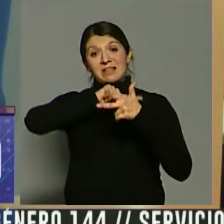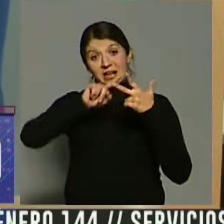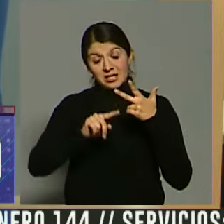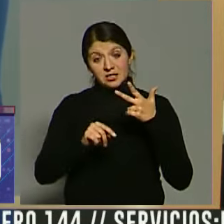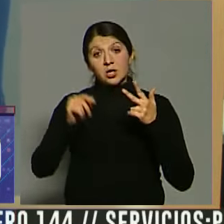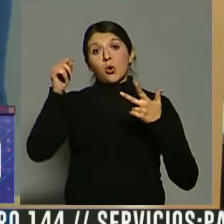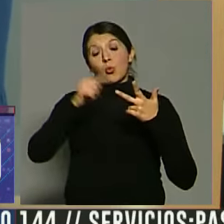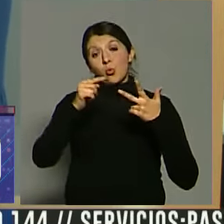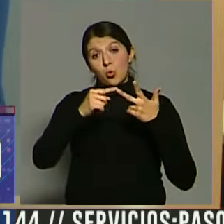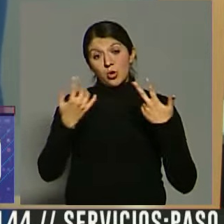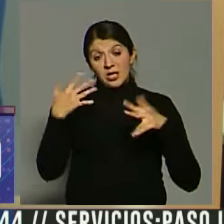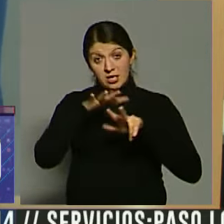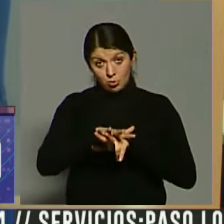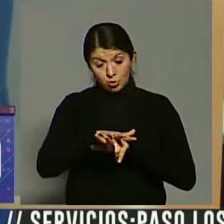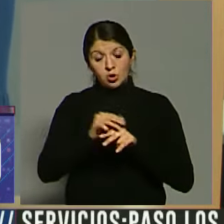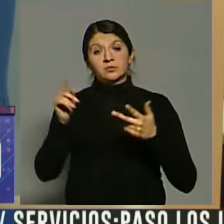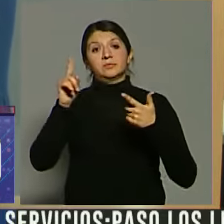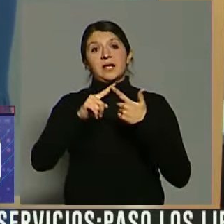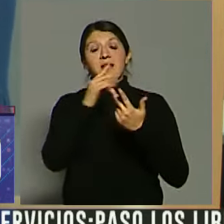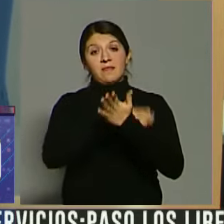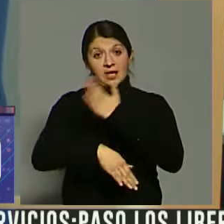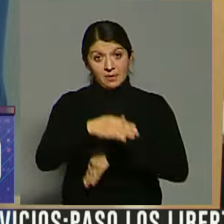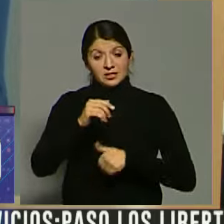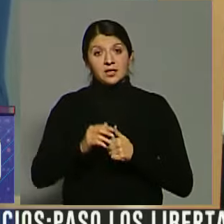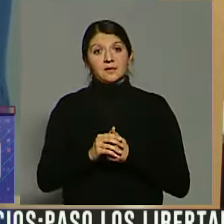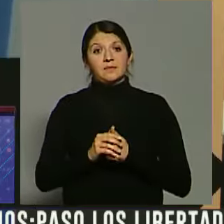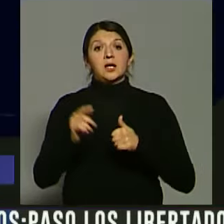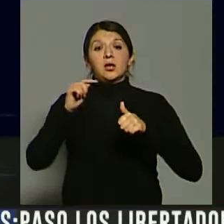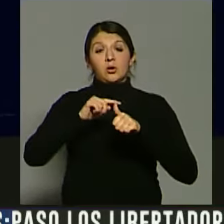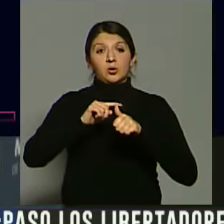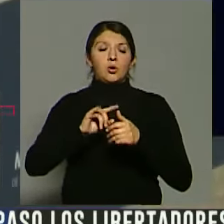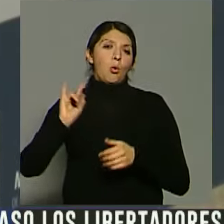inclusión, la discapacidad y las estructuras universitarias.